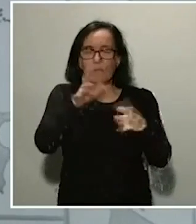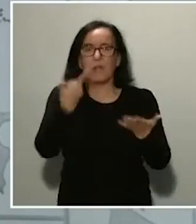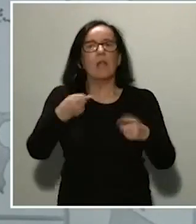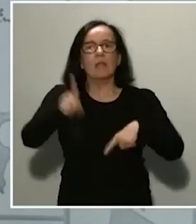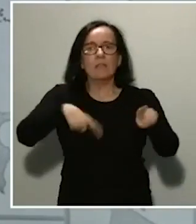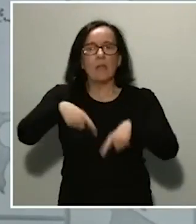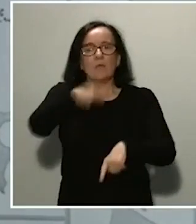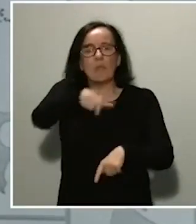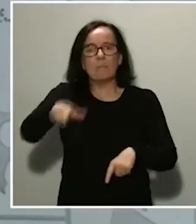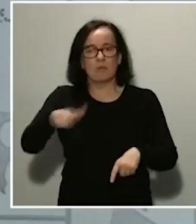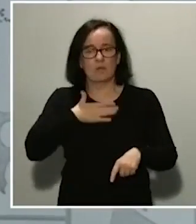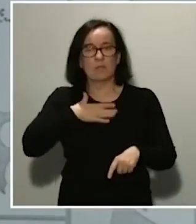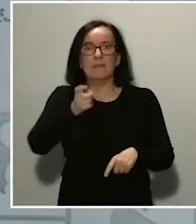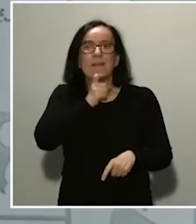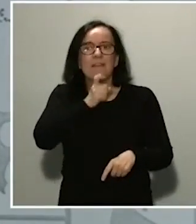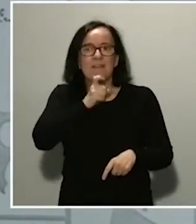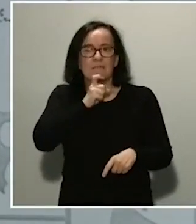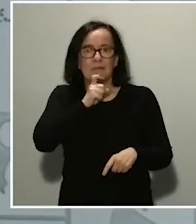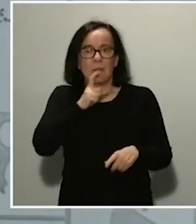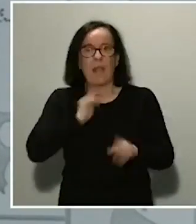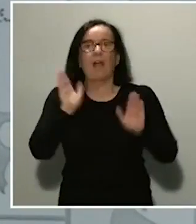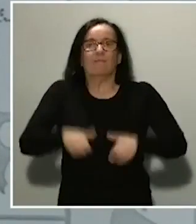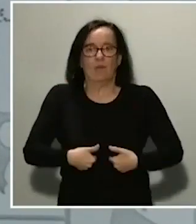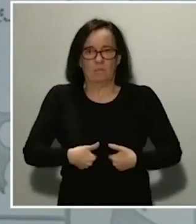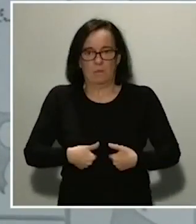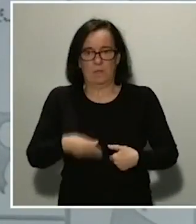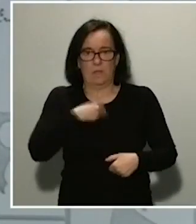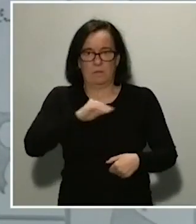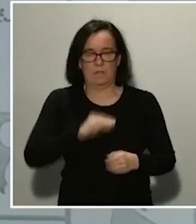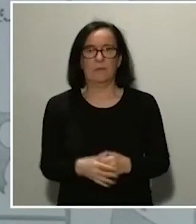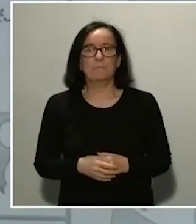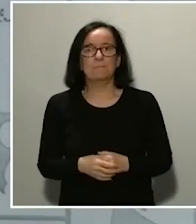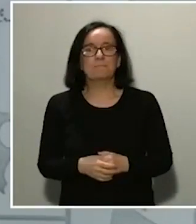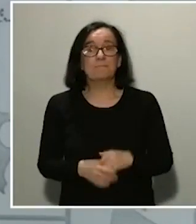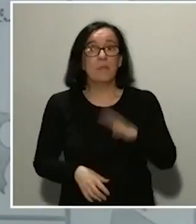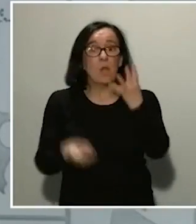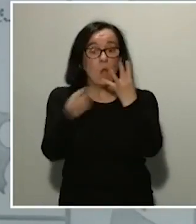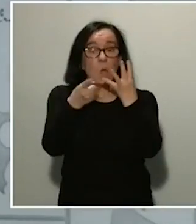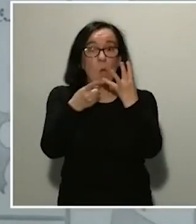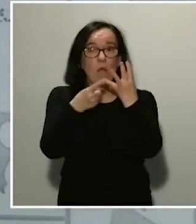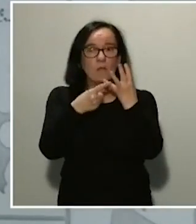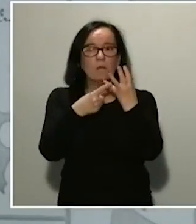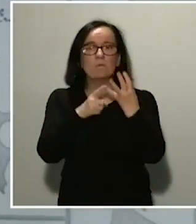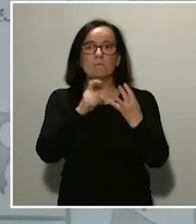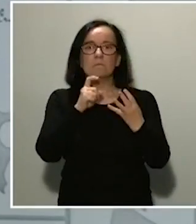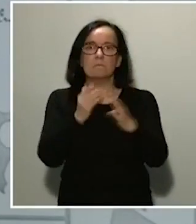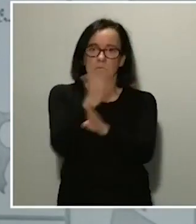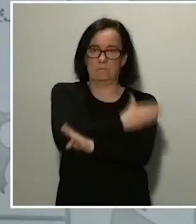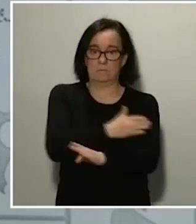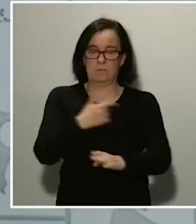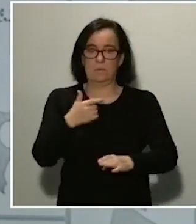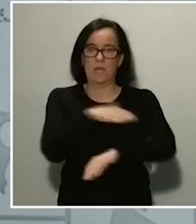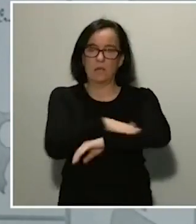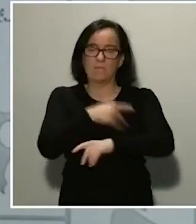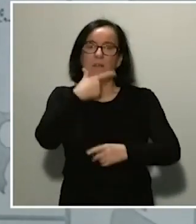personal nacional con dificultades para regresar a España. Y en cuarto lugar, les adelanto que el Gobierno facilitará